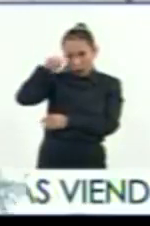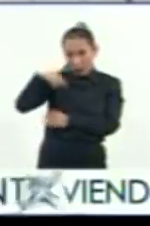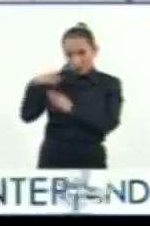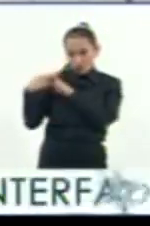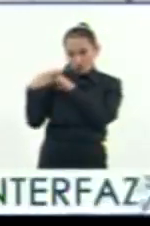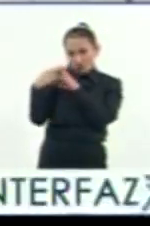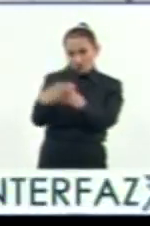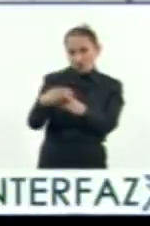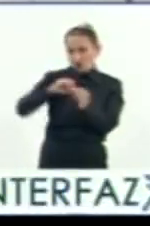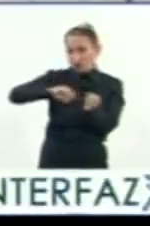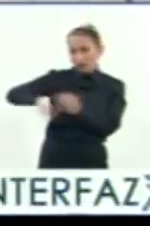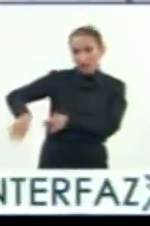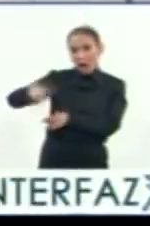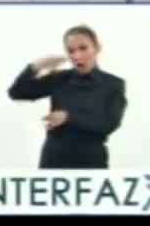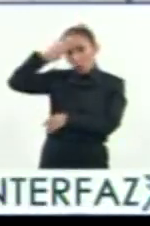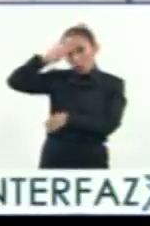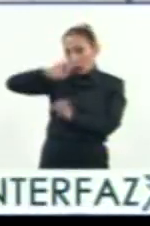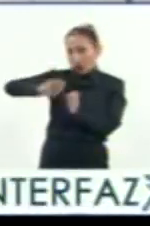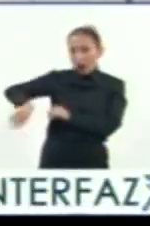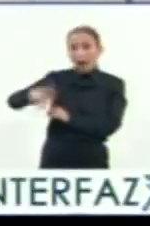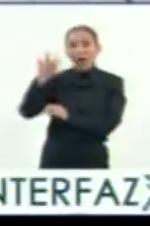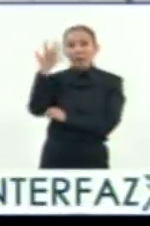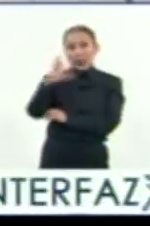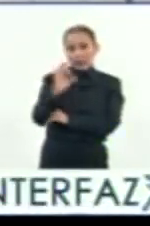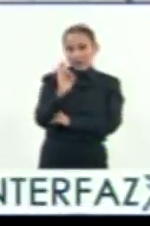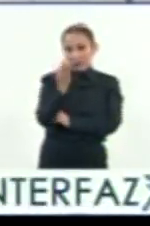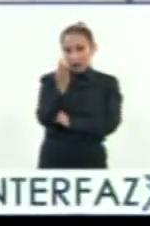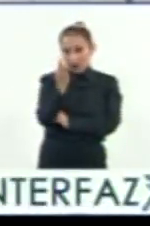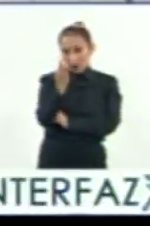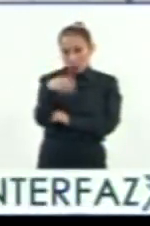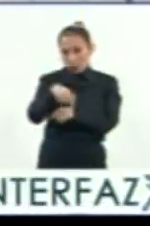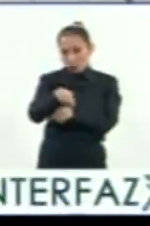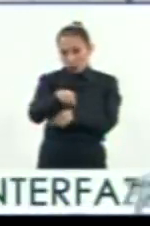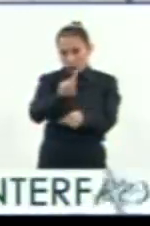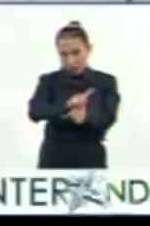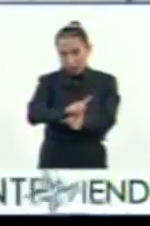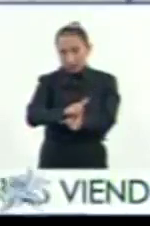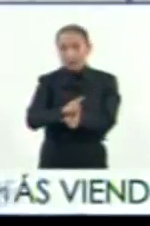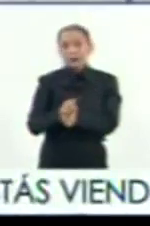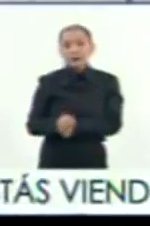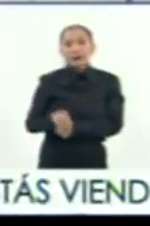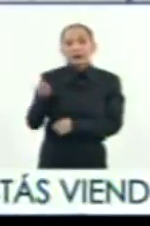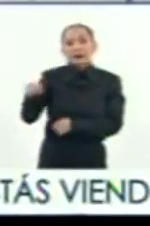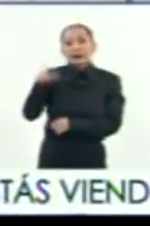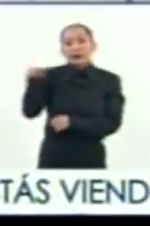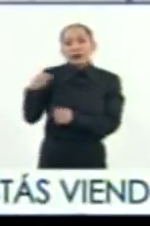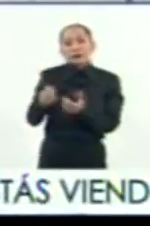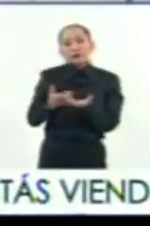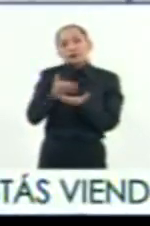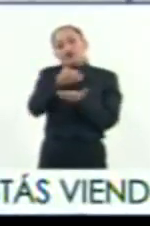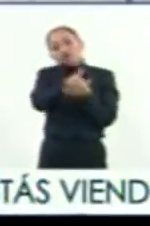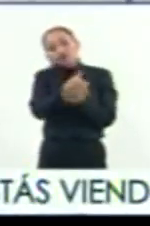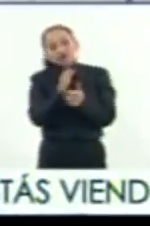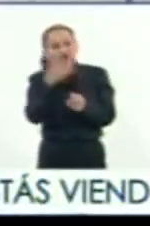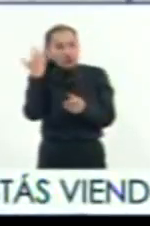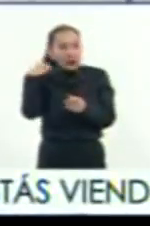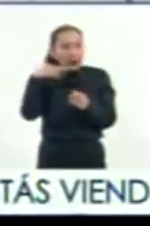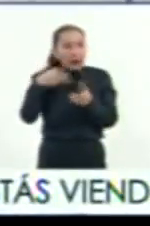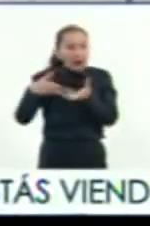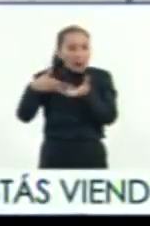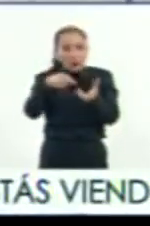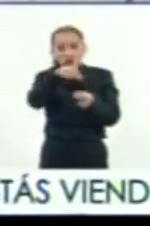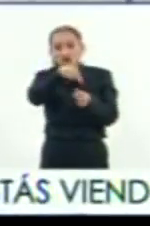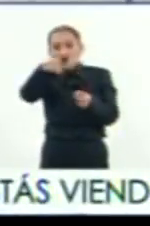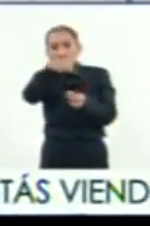conmemorando que deja las costas cubanas el día 10 de febrero, que serán unos cuantos días. Y bueno, va a seguir toda una ruta. Por